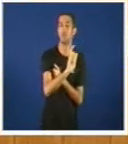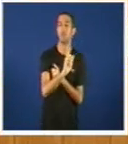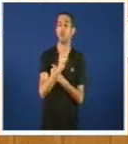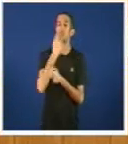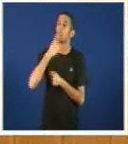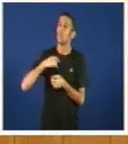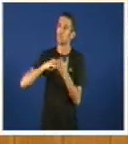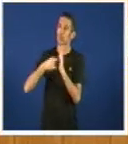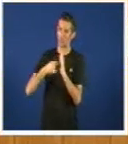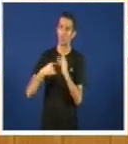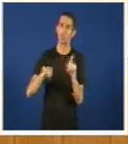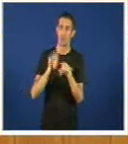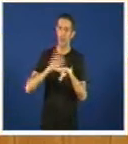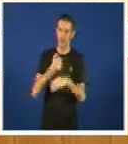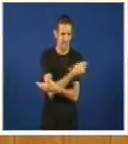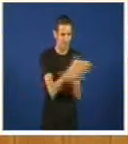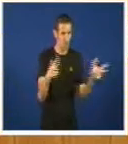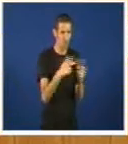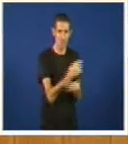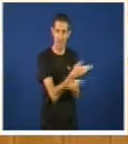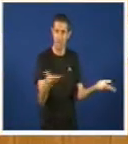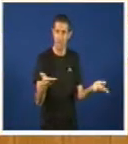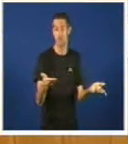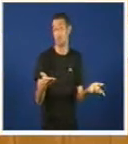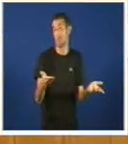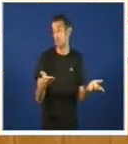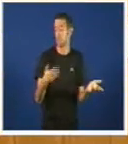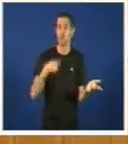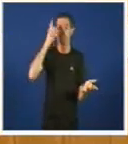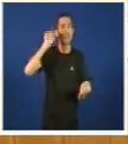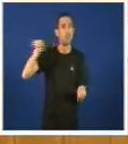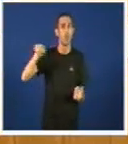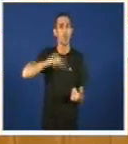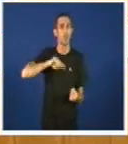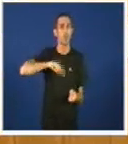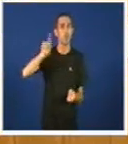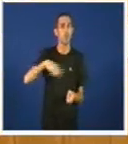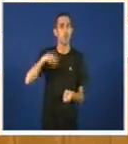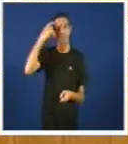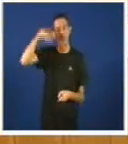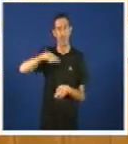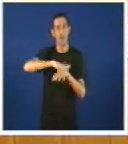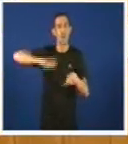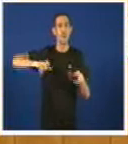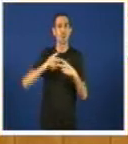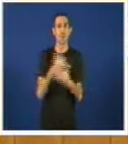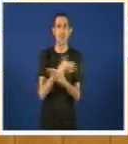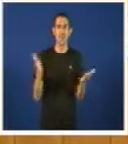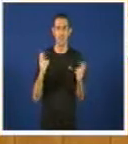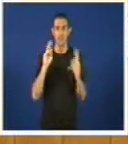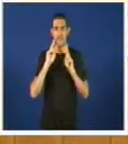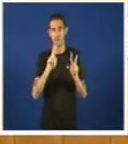que este é un proxeto para a sociedade eu vostede non sei se é consciente de que a maior parte da sociedade deste país ve como un